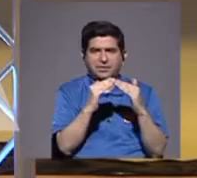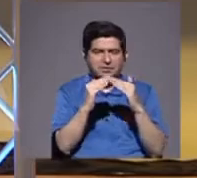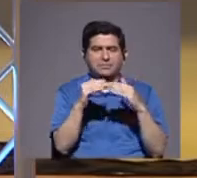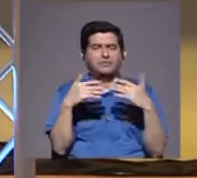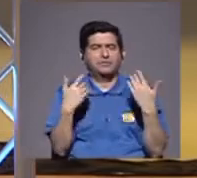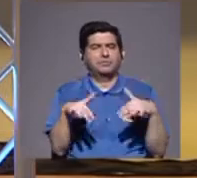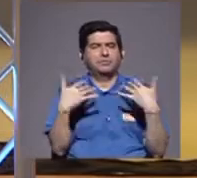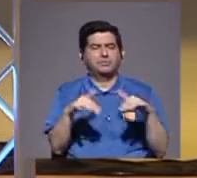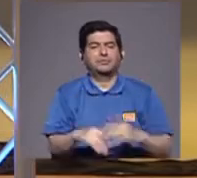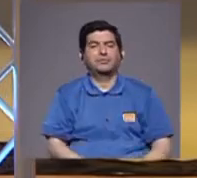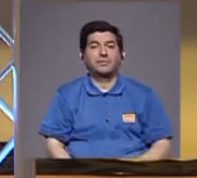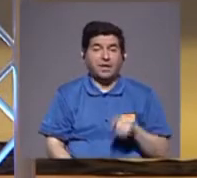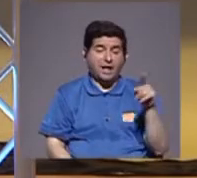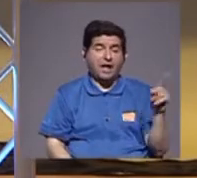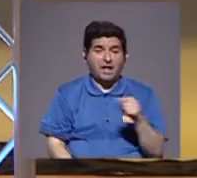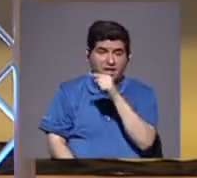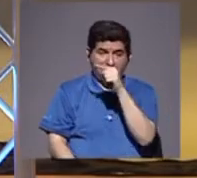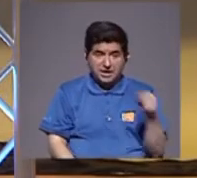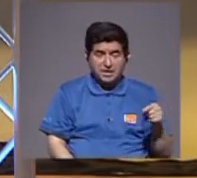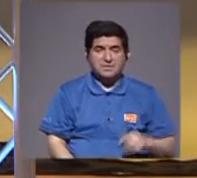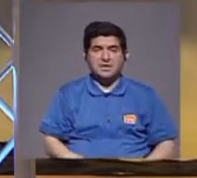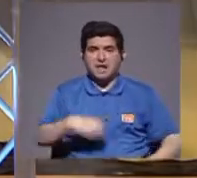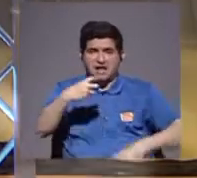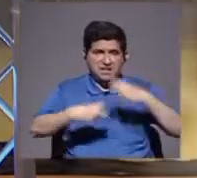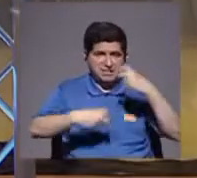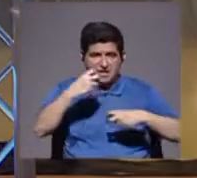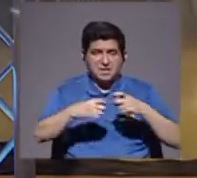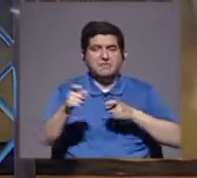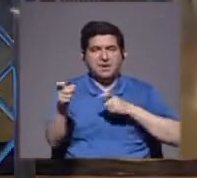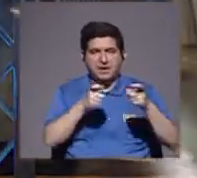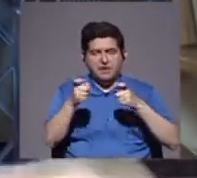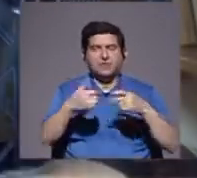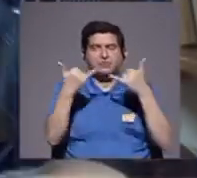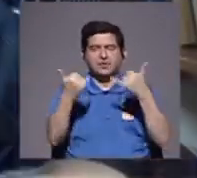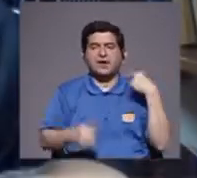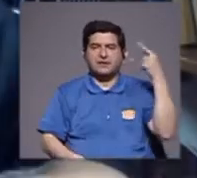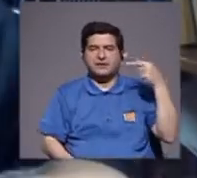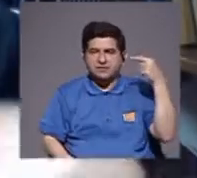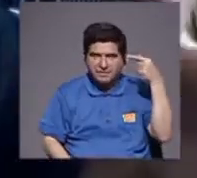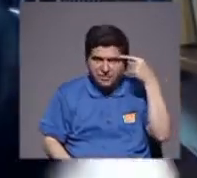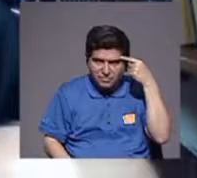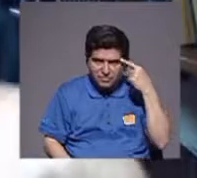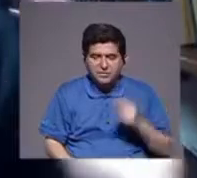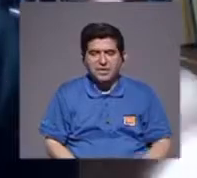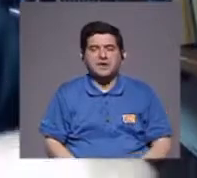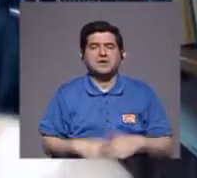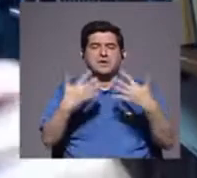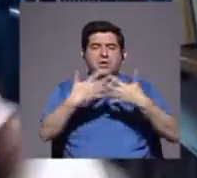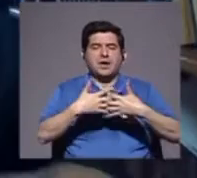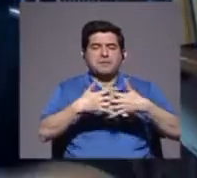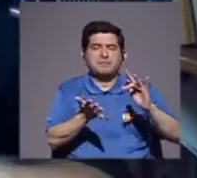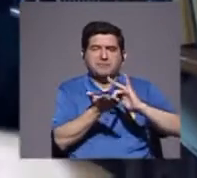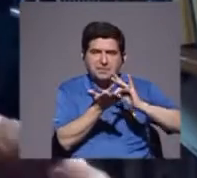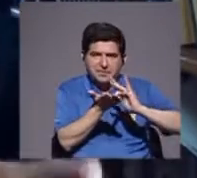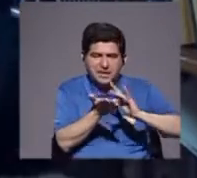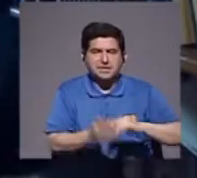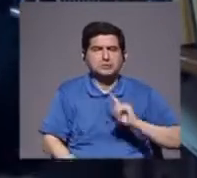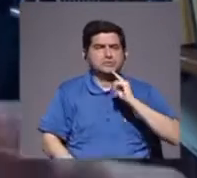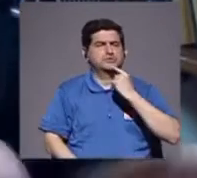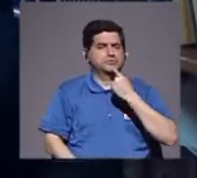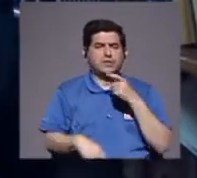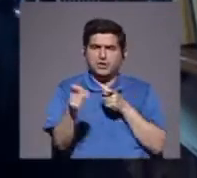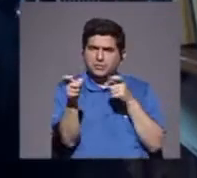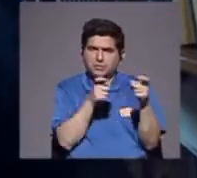muchísimo, y por supuesto, desapareció la criminalidad, controlando, el Estado, y farmacéuticas serias, y productoras serias, que